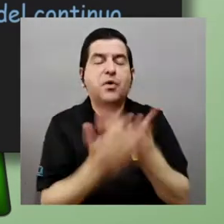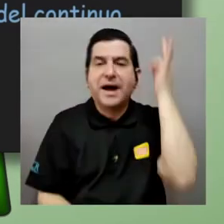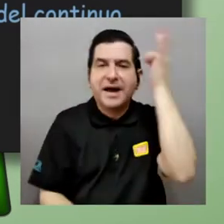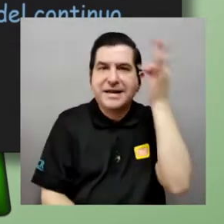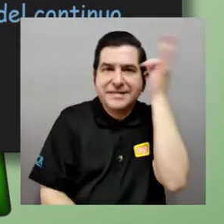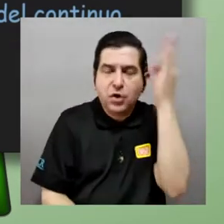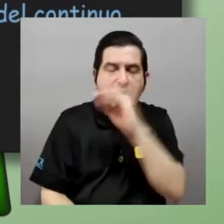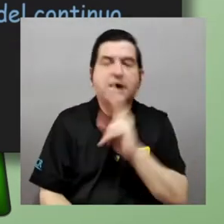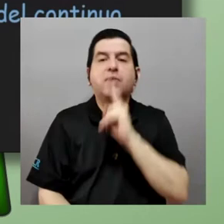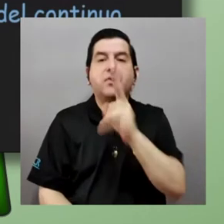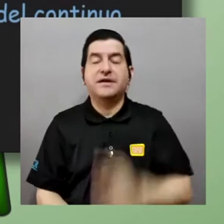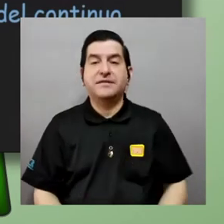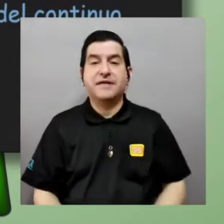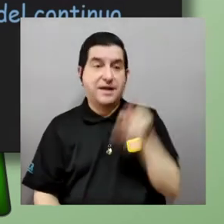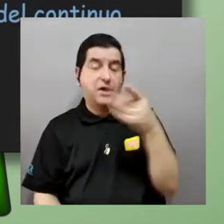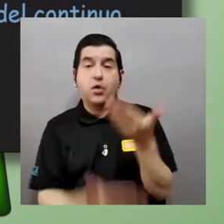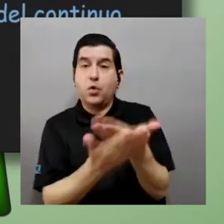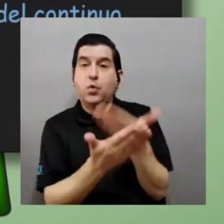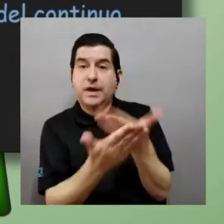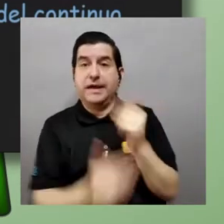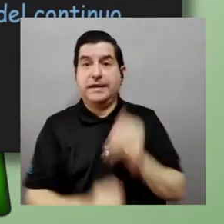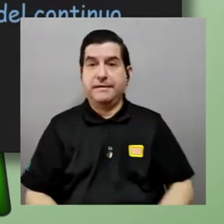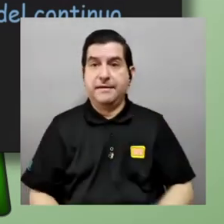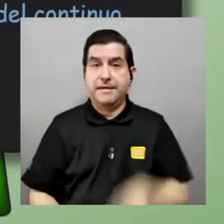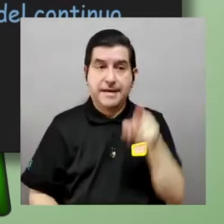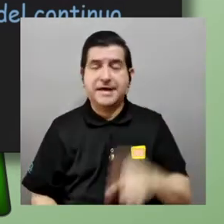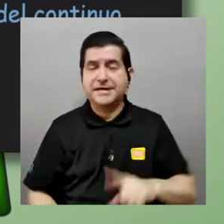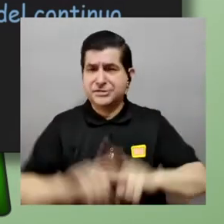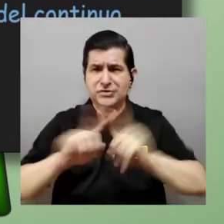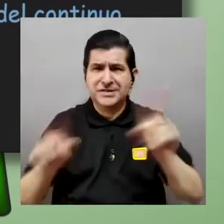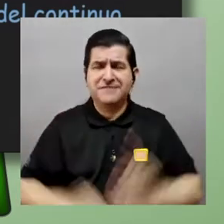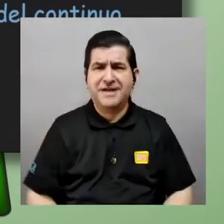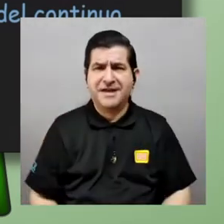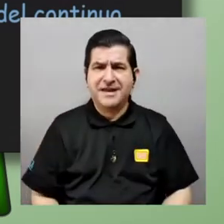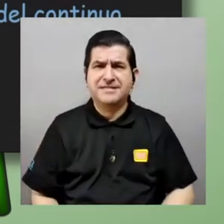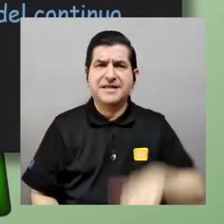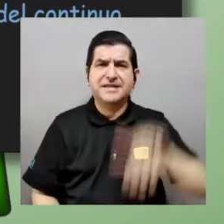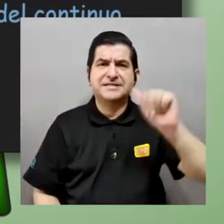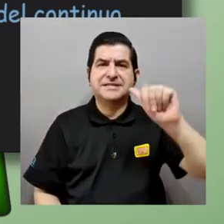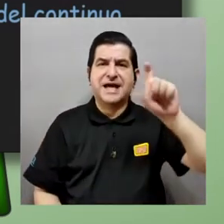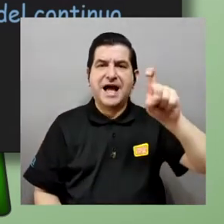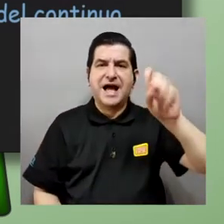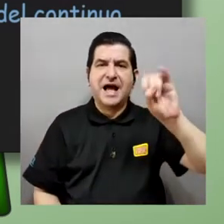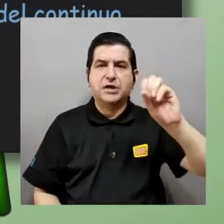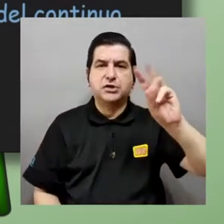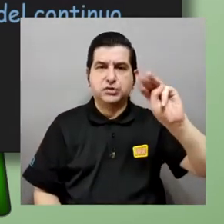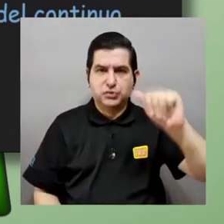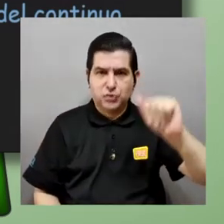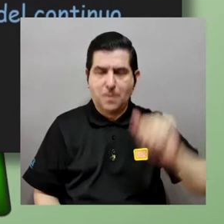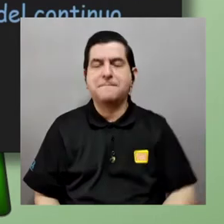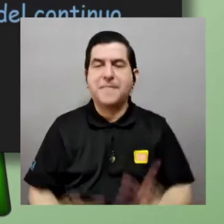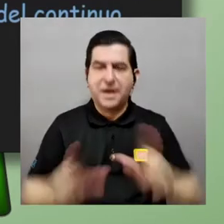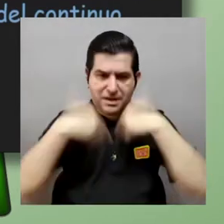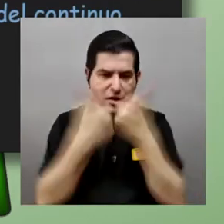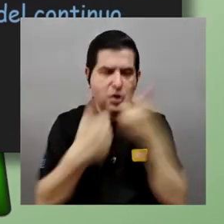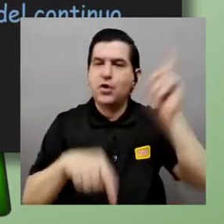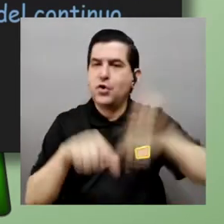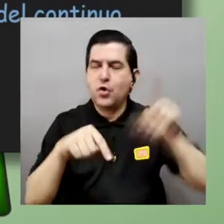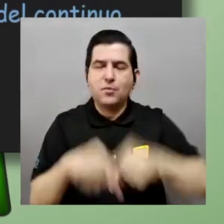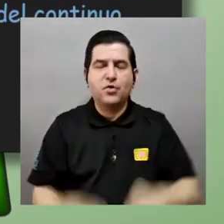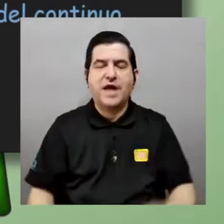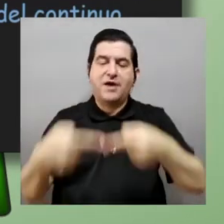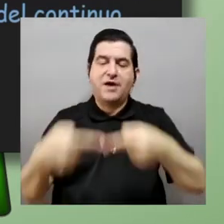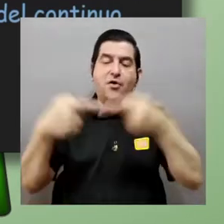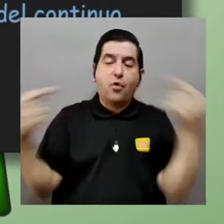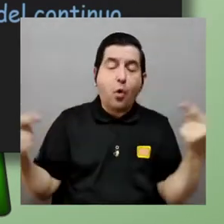mostró es que esos axiomas de conjuntos los que existían no podían ni refutar ni